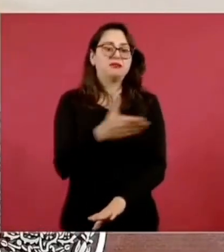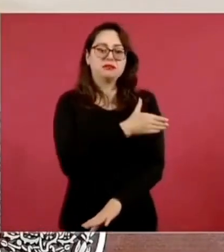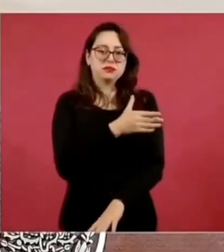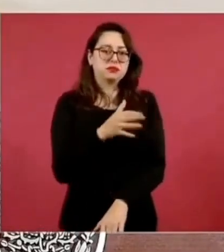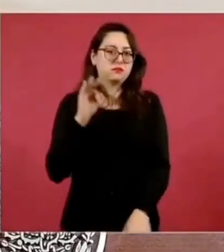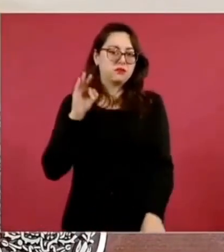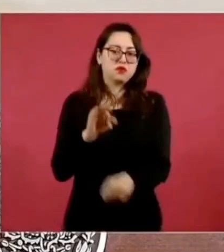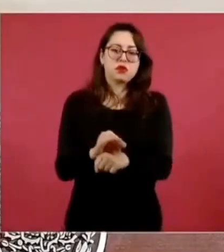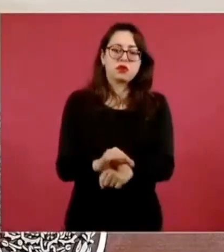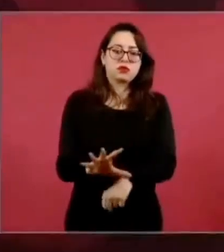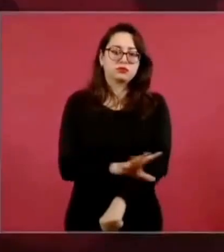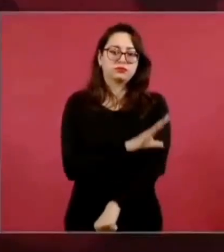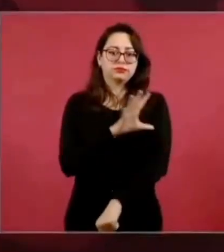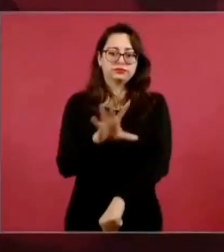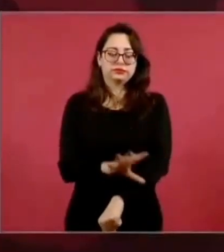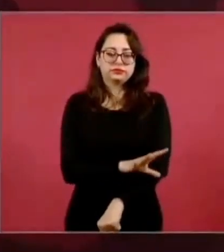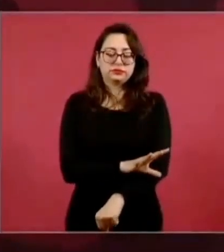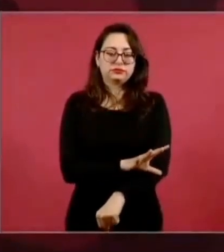dejarla como